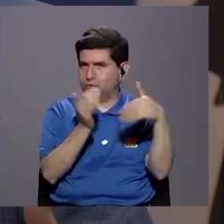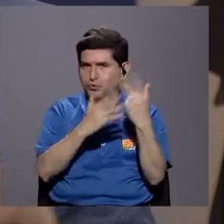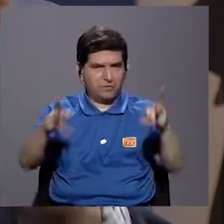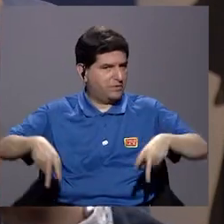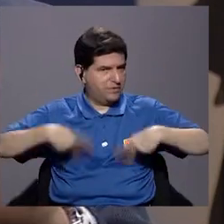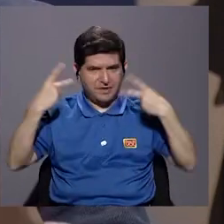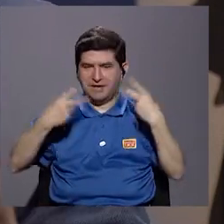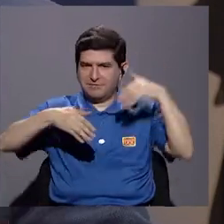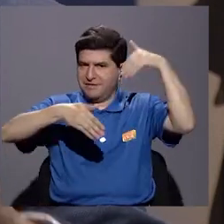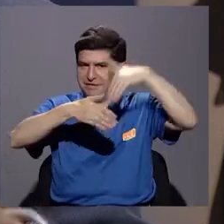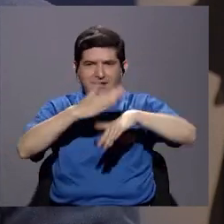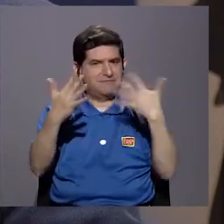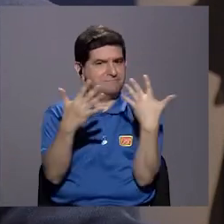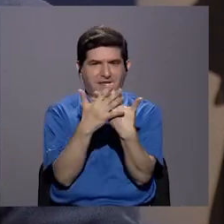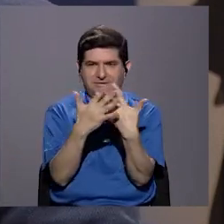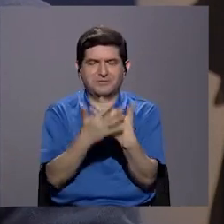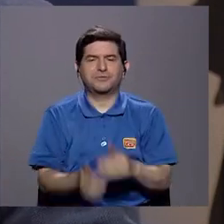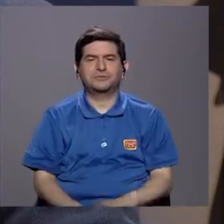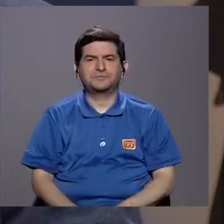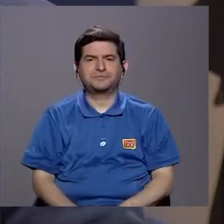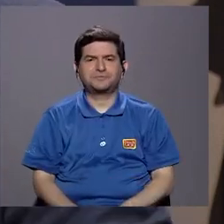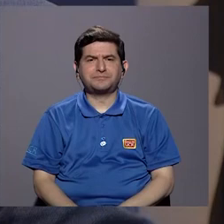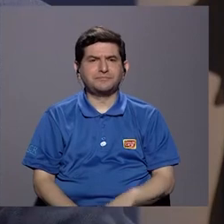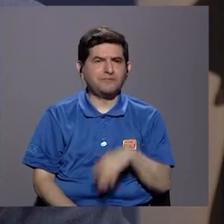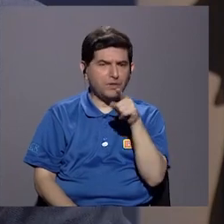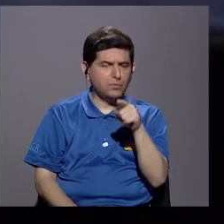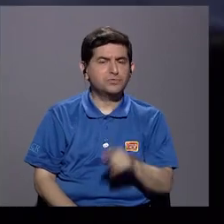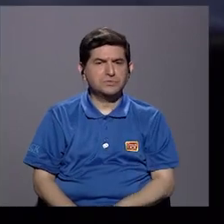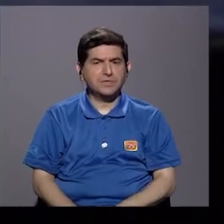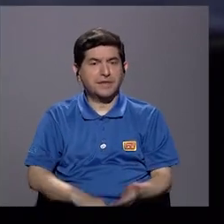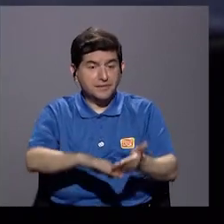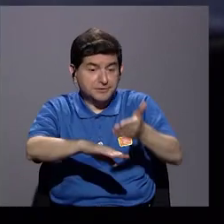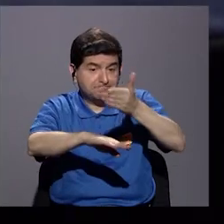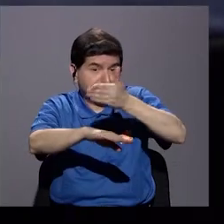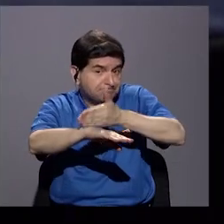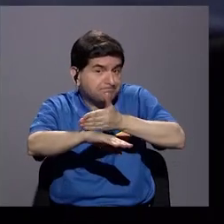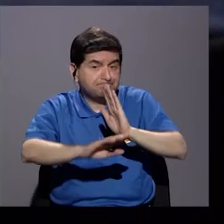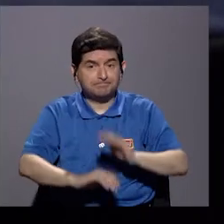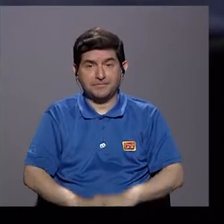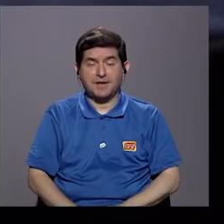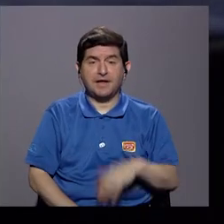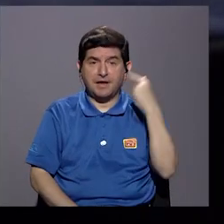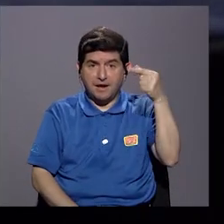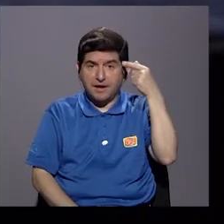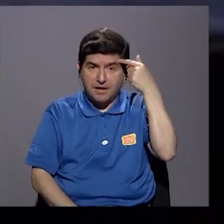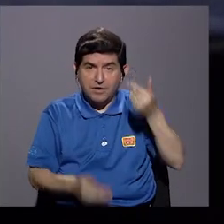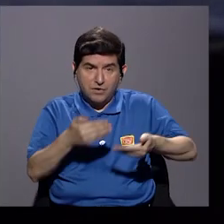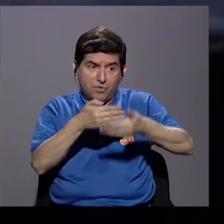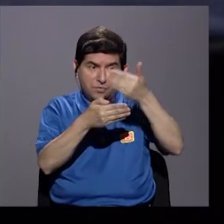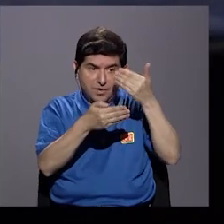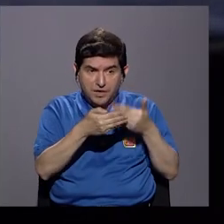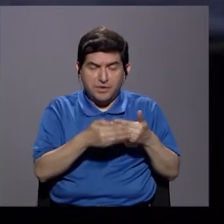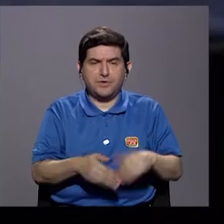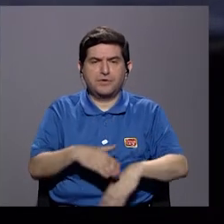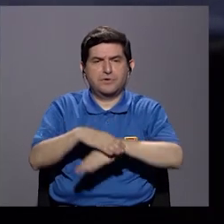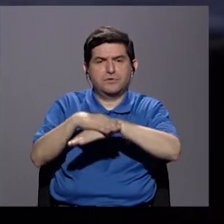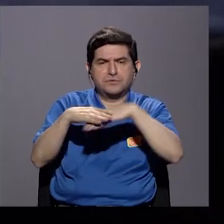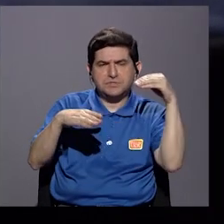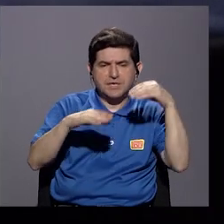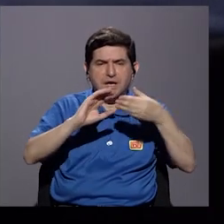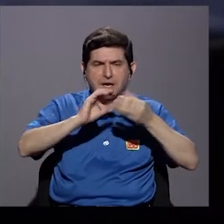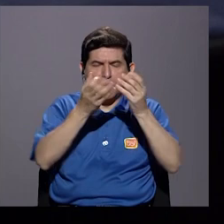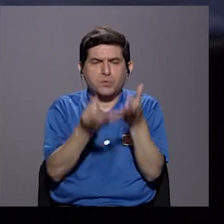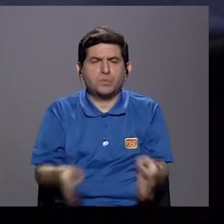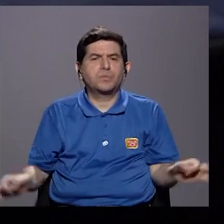de por vida ahí. Porque la... Y en esto yo creo que también ha habido una... Bueno, ustedes dieron el paso. Ustedes dieron el paso en la administración de sacar